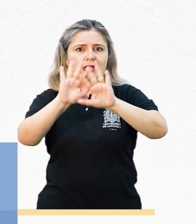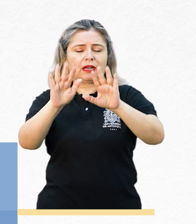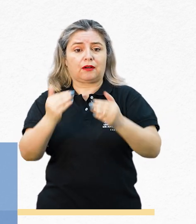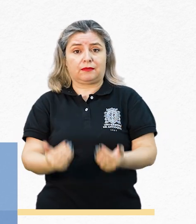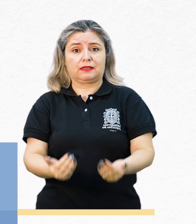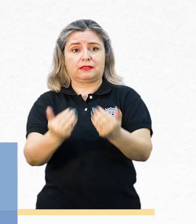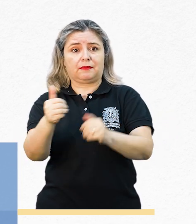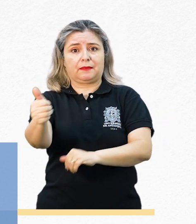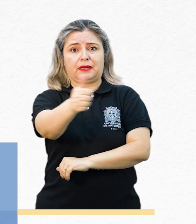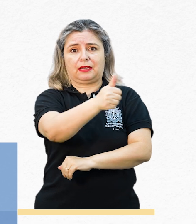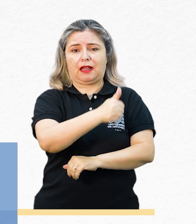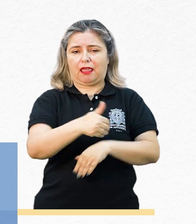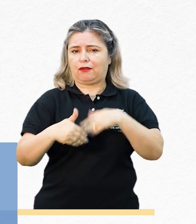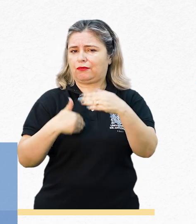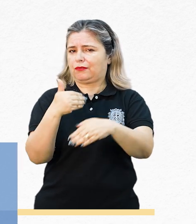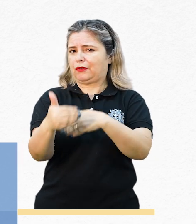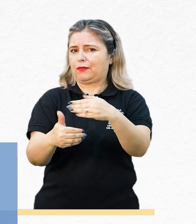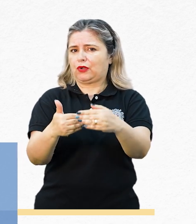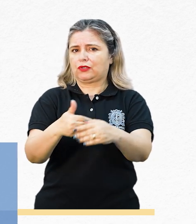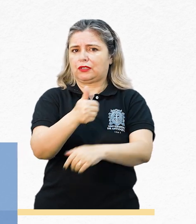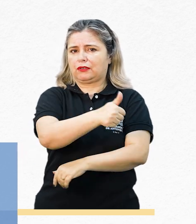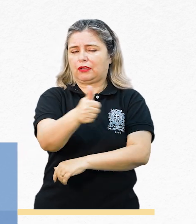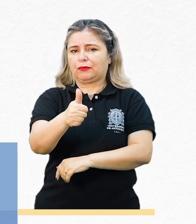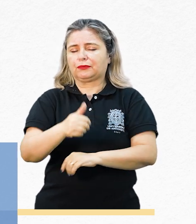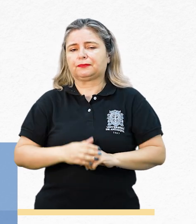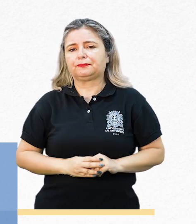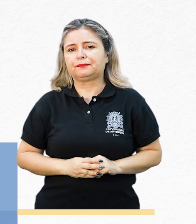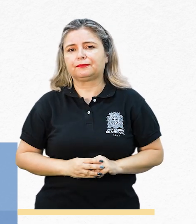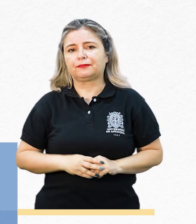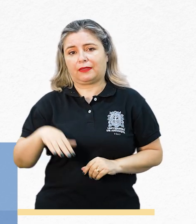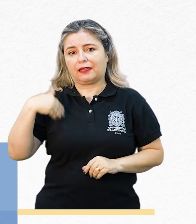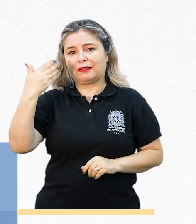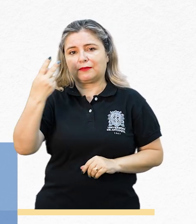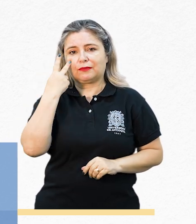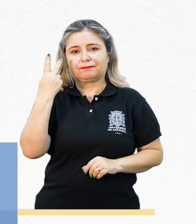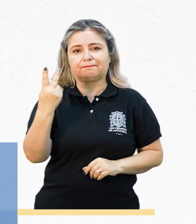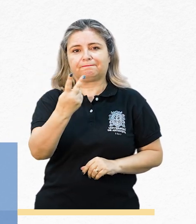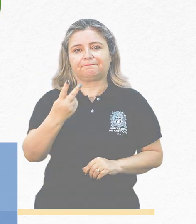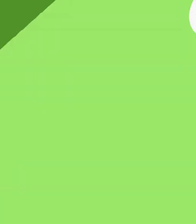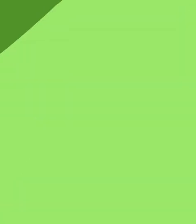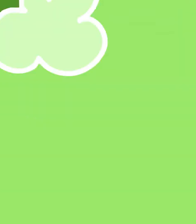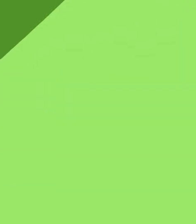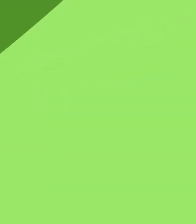gran ayuda para sus procesos individuales y hasta una próxima ocasión.